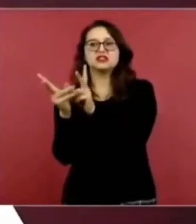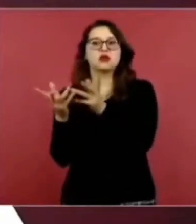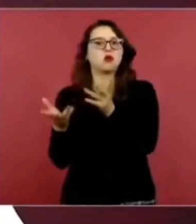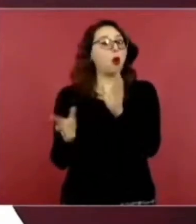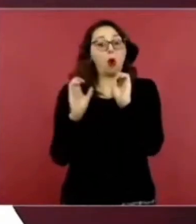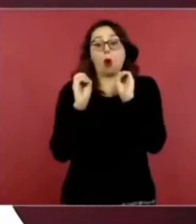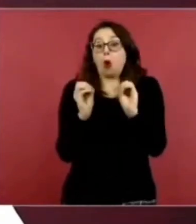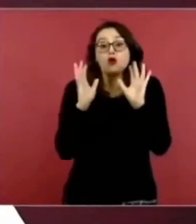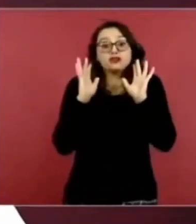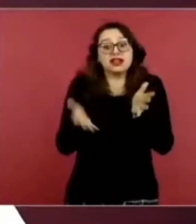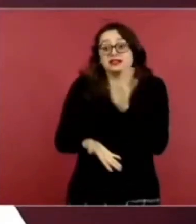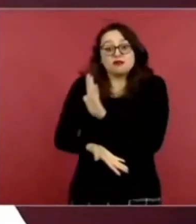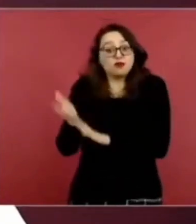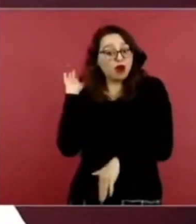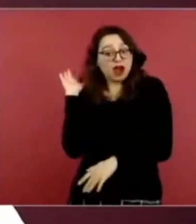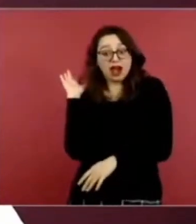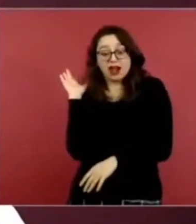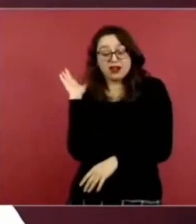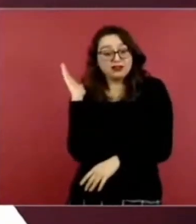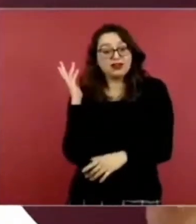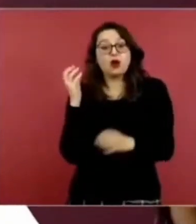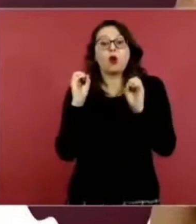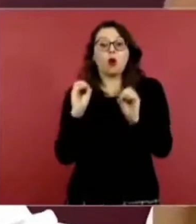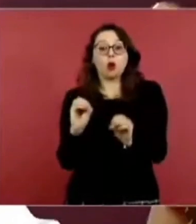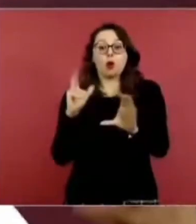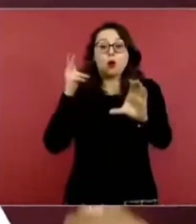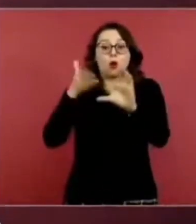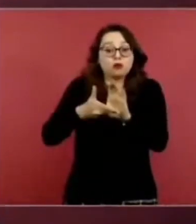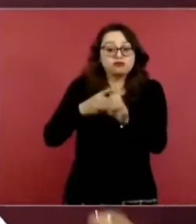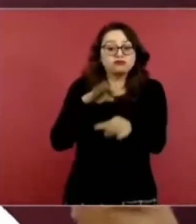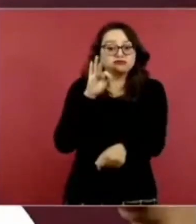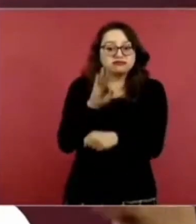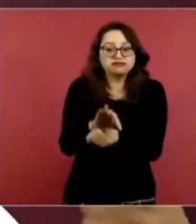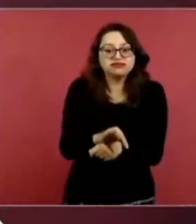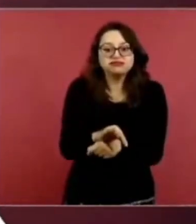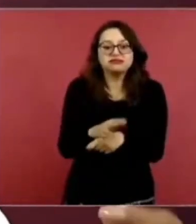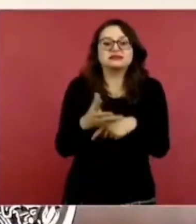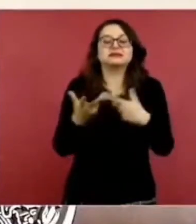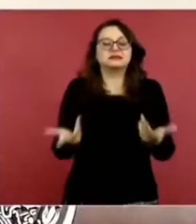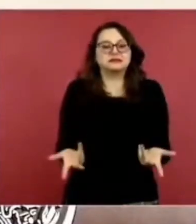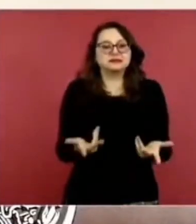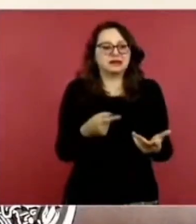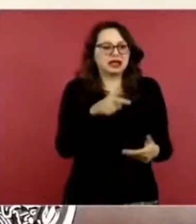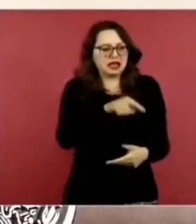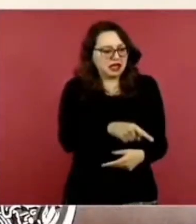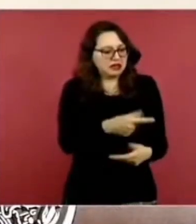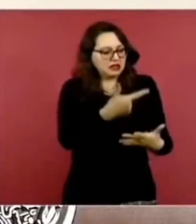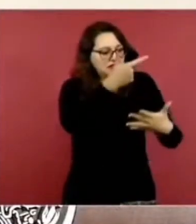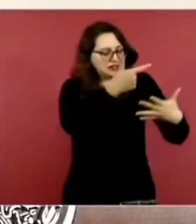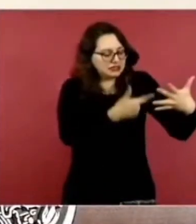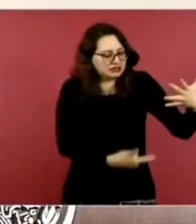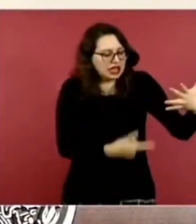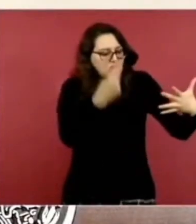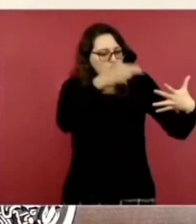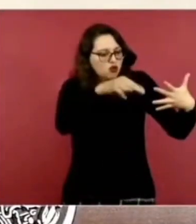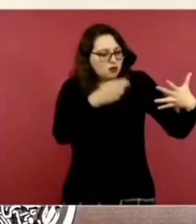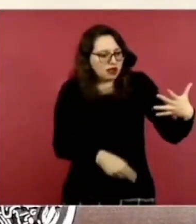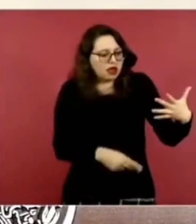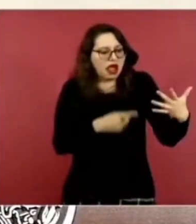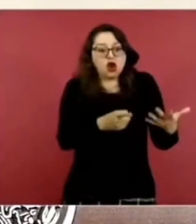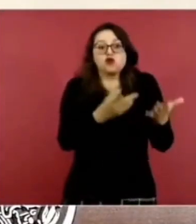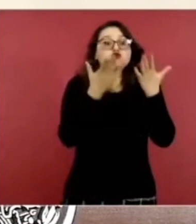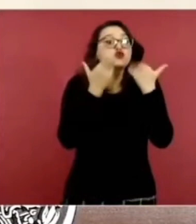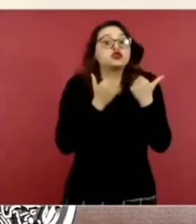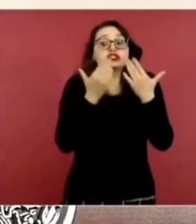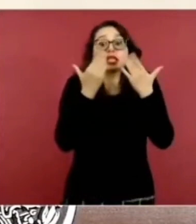familiares o están incluso en los albergues. Ya tenemos la lista y los nombres. Con esta comisión de